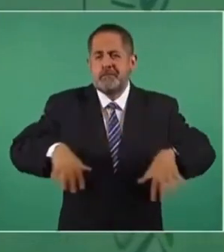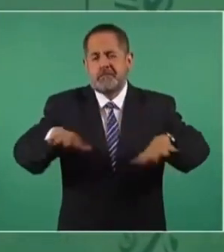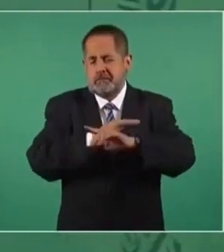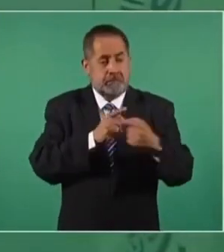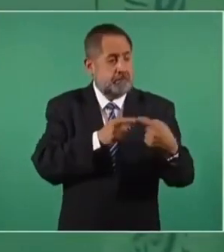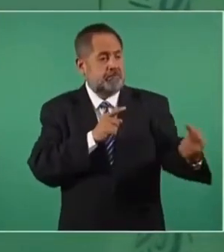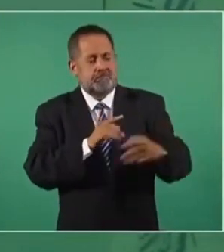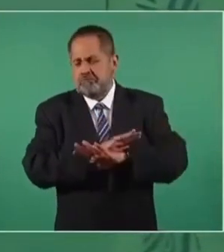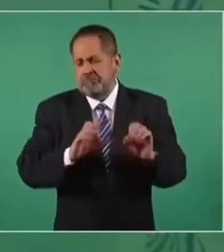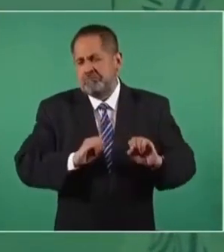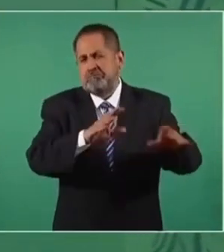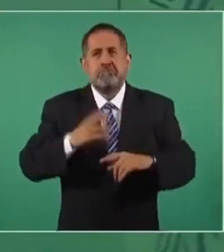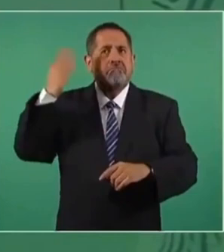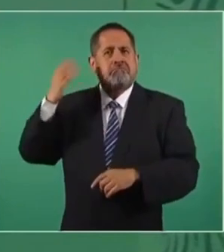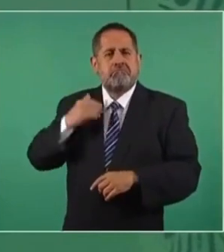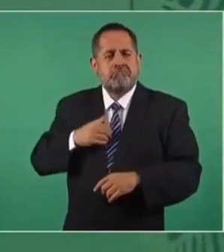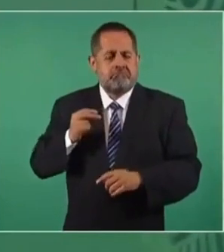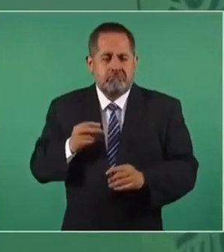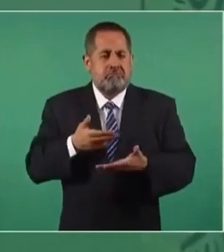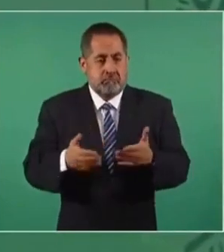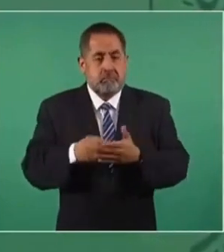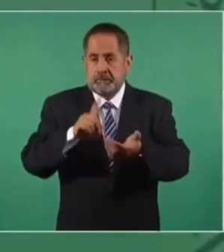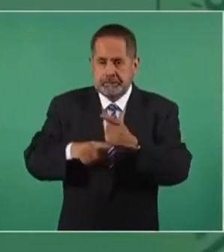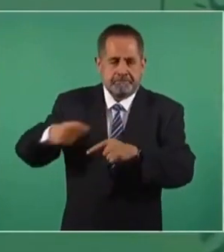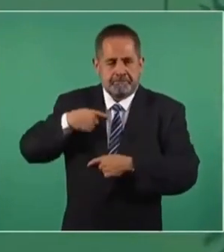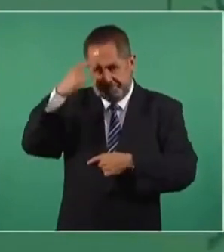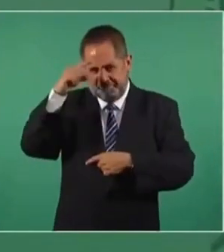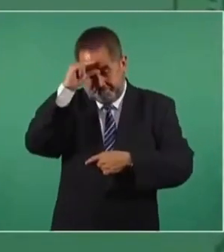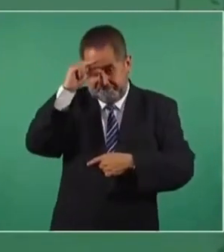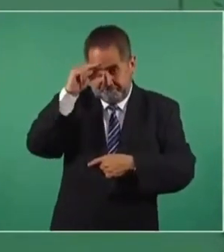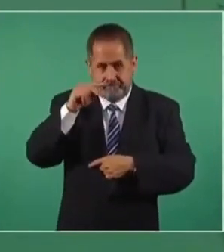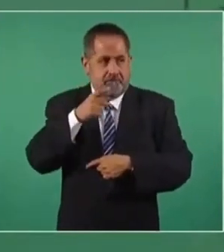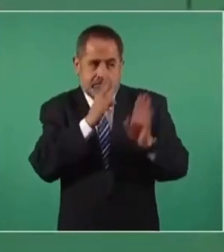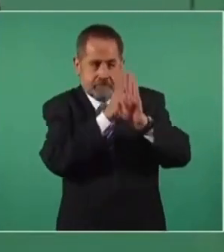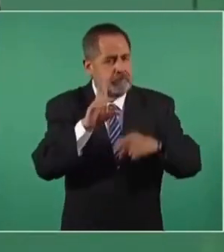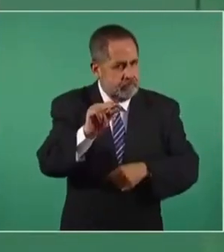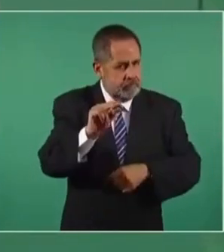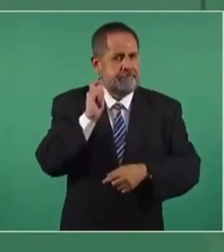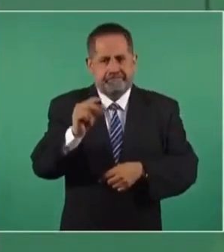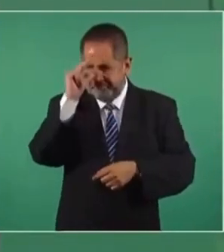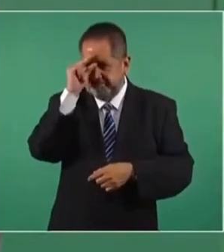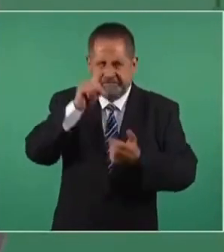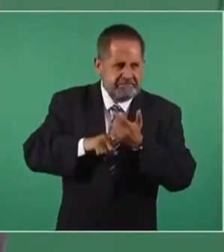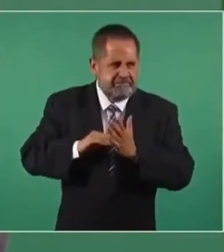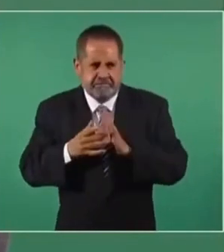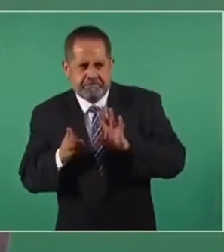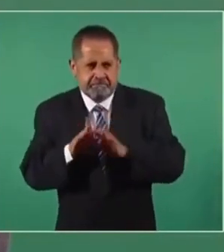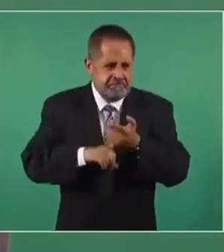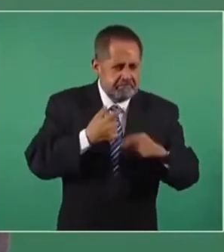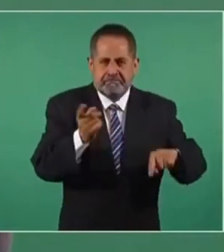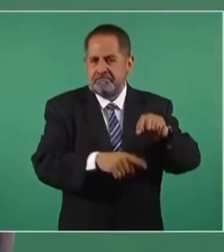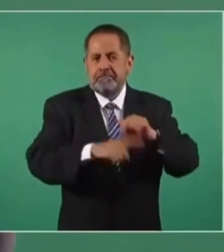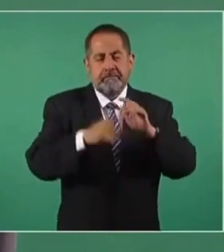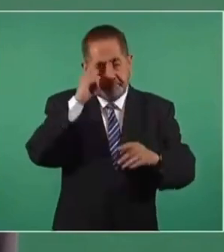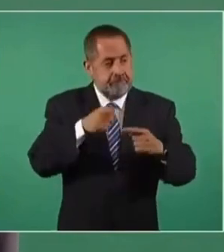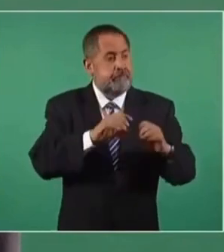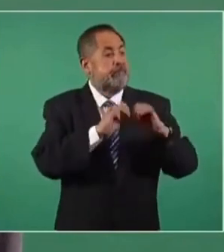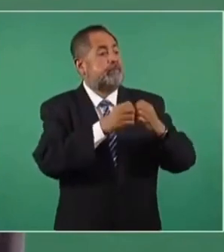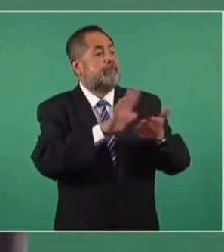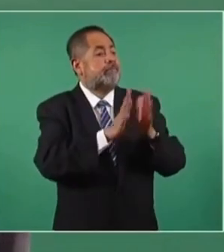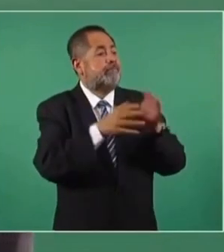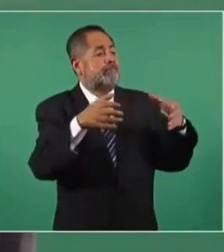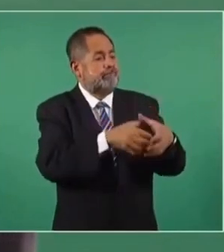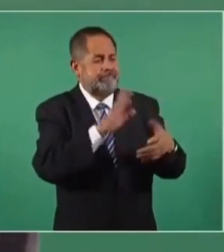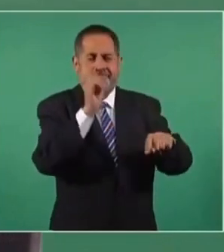los opositores, como nunca. Sí hay ahora inteligencia, que no espionaje, para enfrentar a las organizaciones